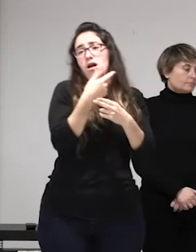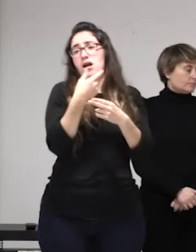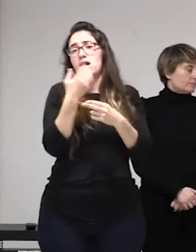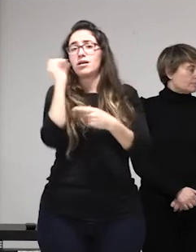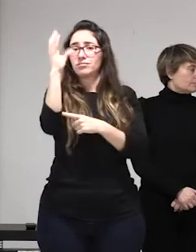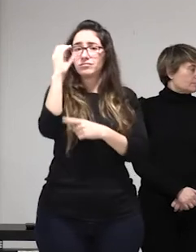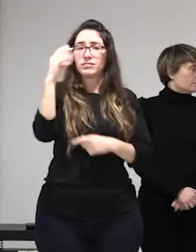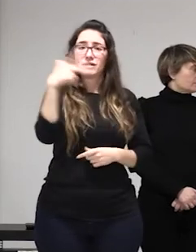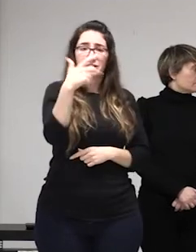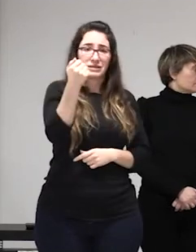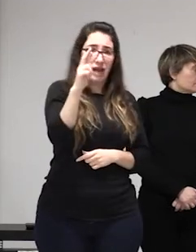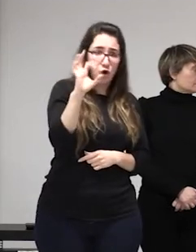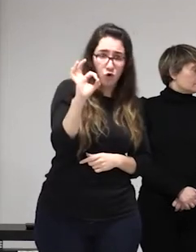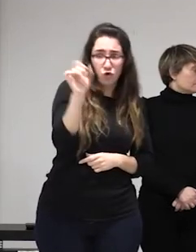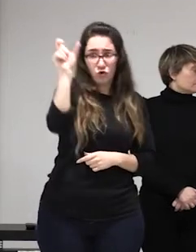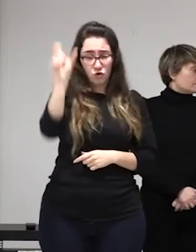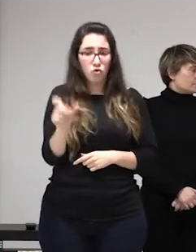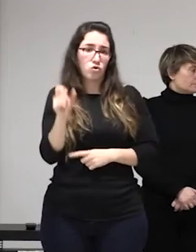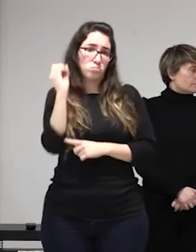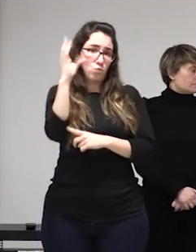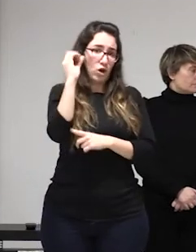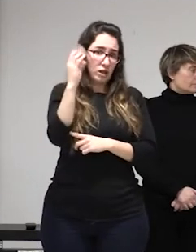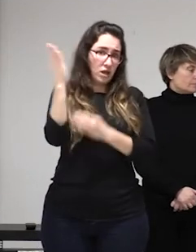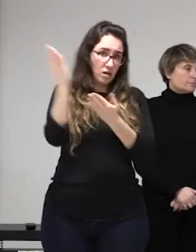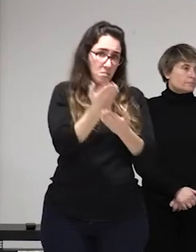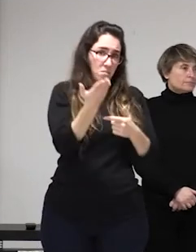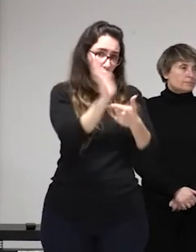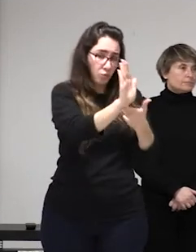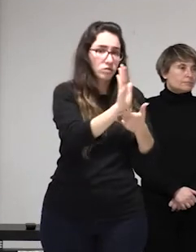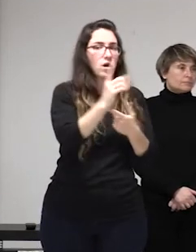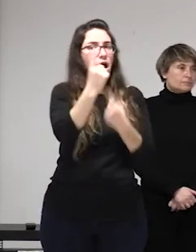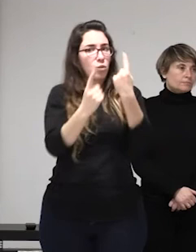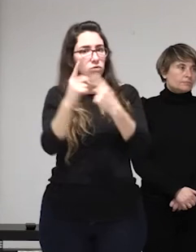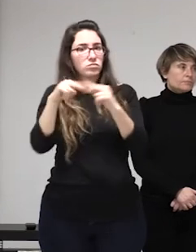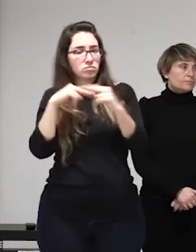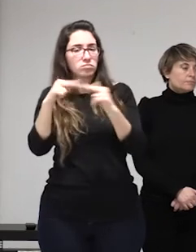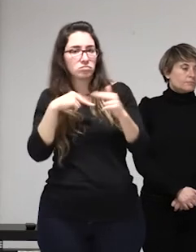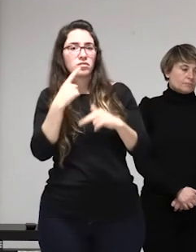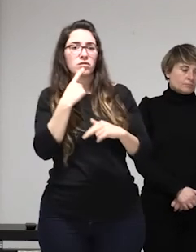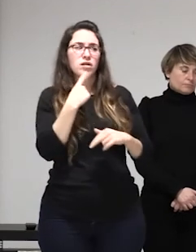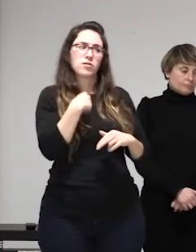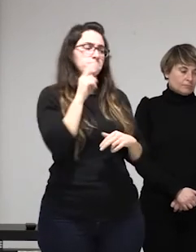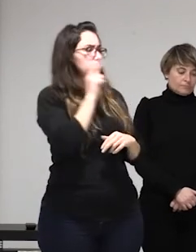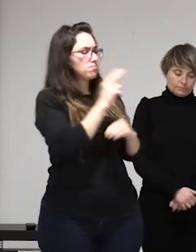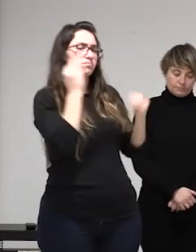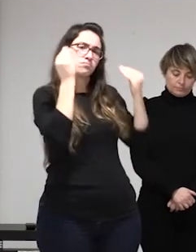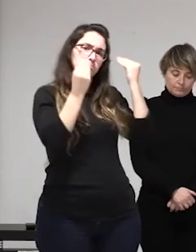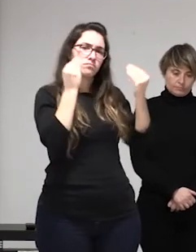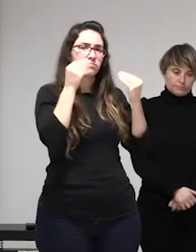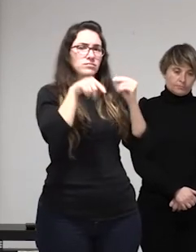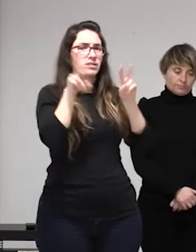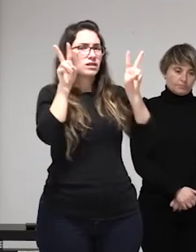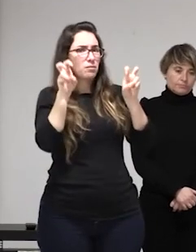yo invito a todas las personas que nos están escribiendo que quieran participar activamente en el debate bueno tienen una oportunidad